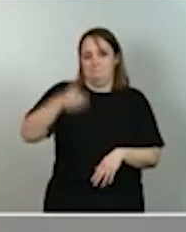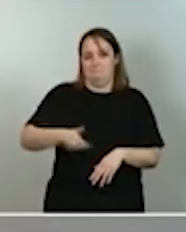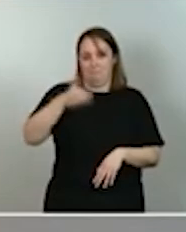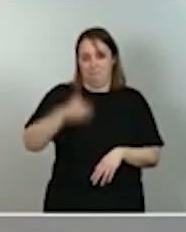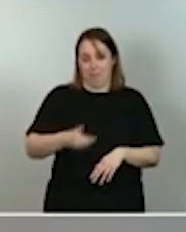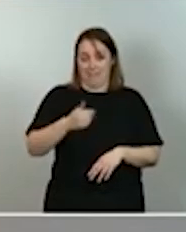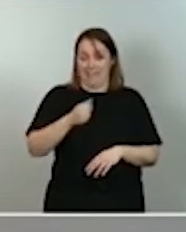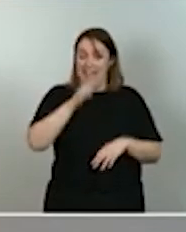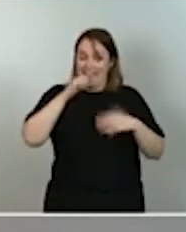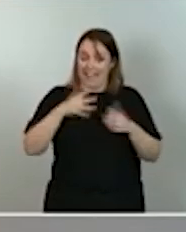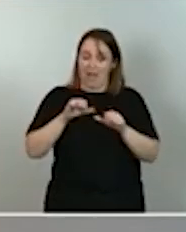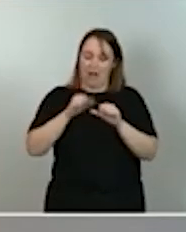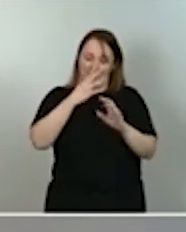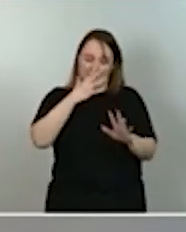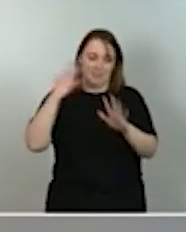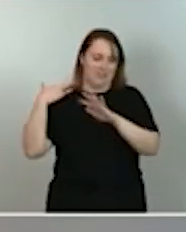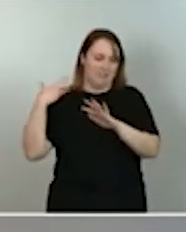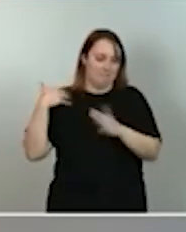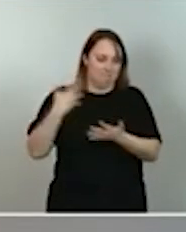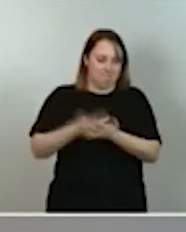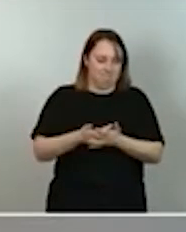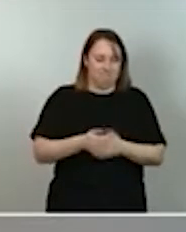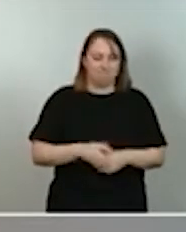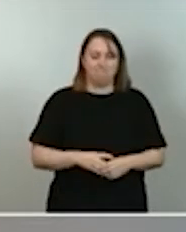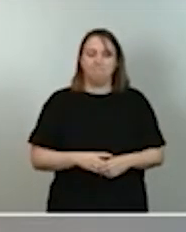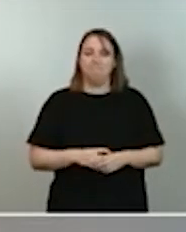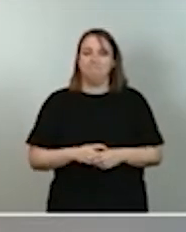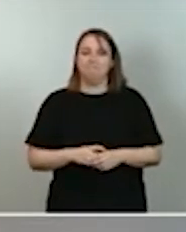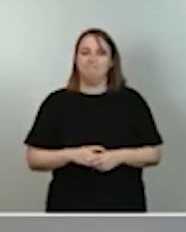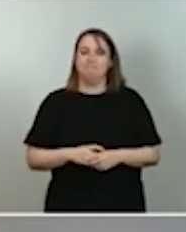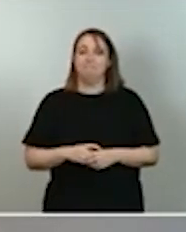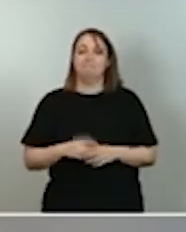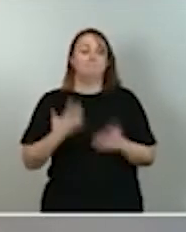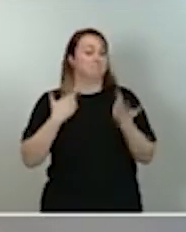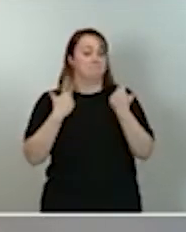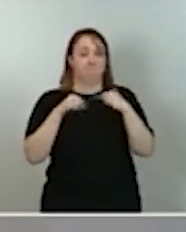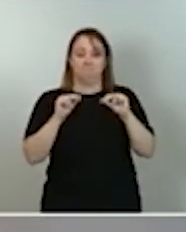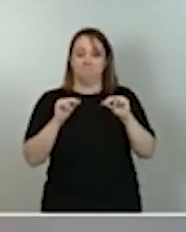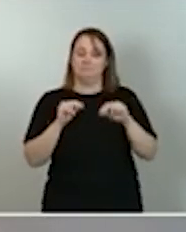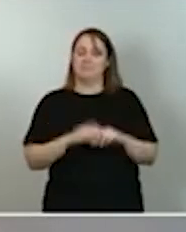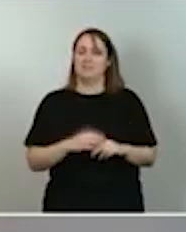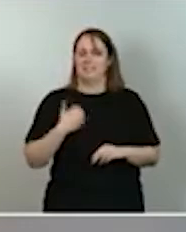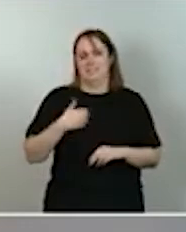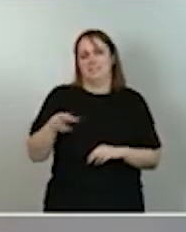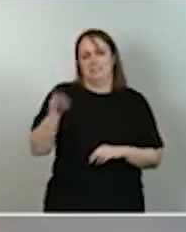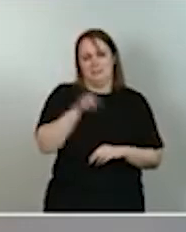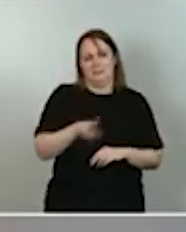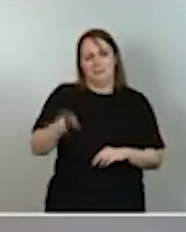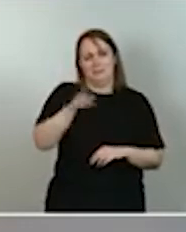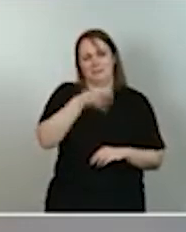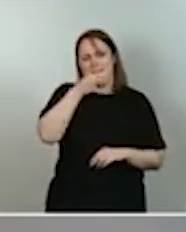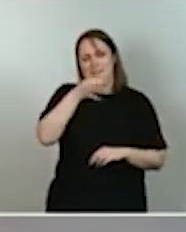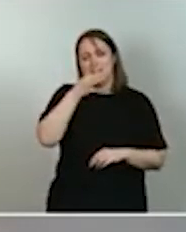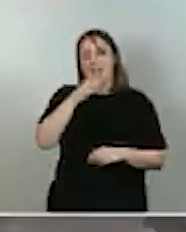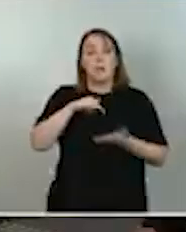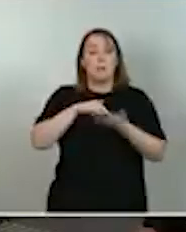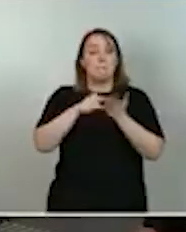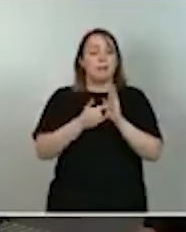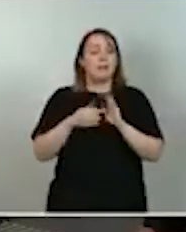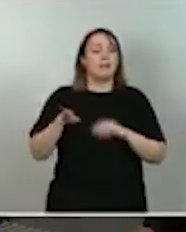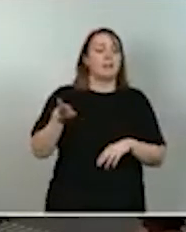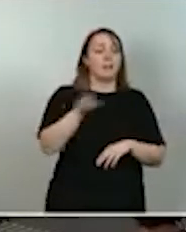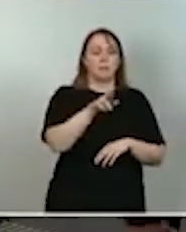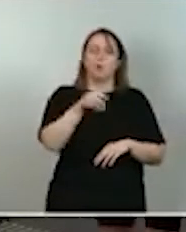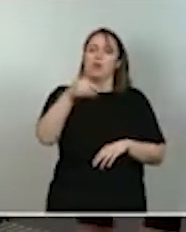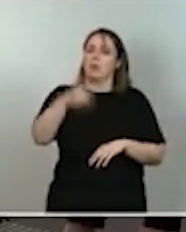diez años. Termino ya. Como ya se ha señalado reiteradamente, el plan de recuperación incorpora importantes reformas